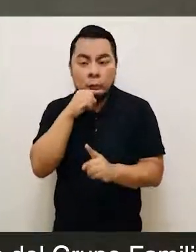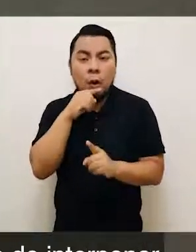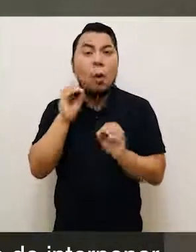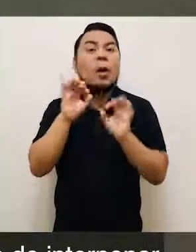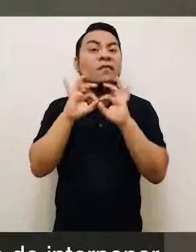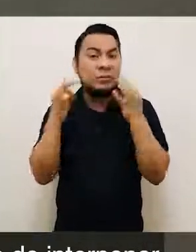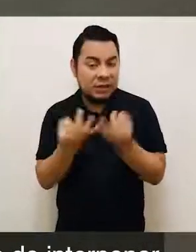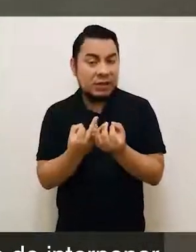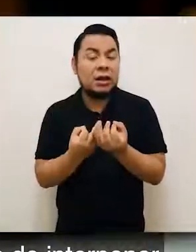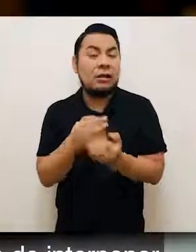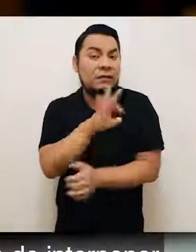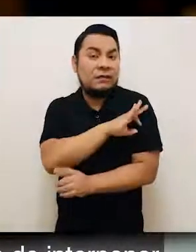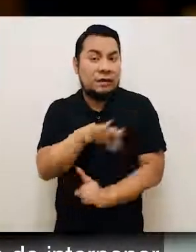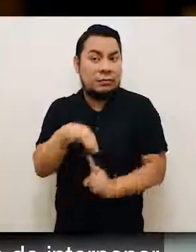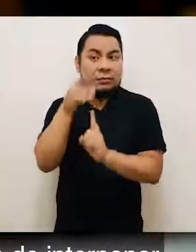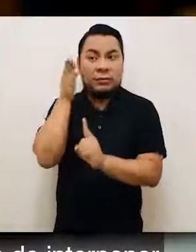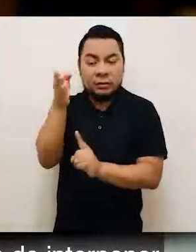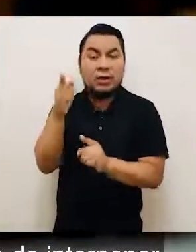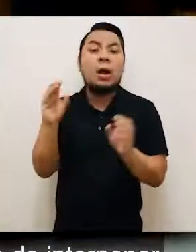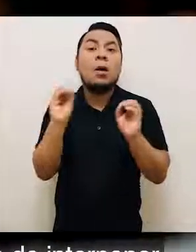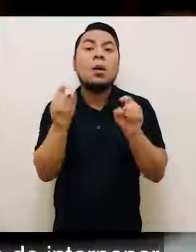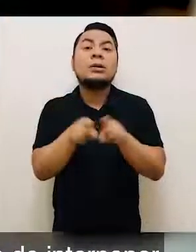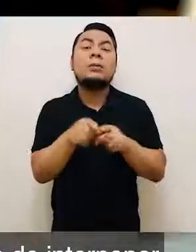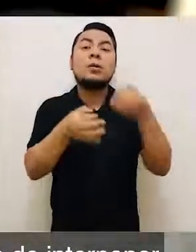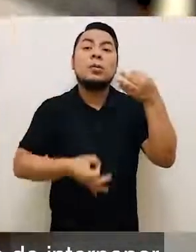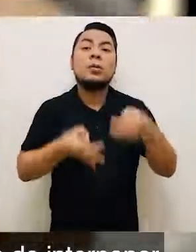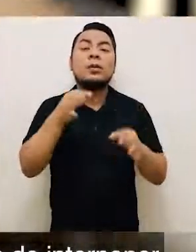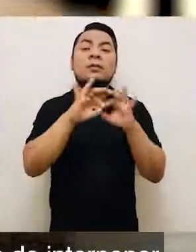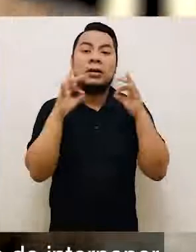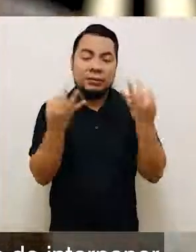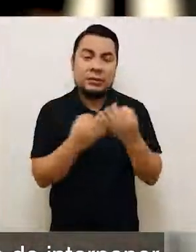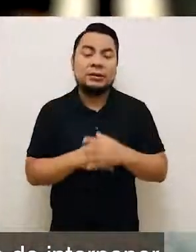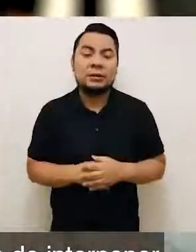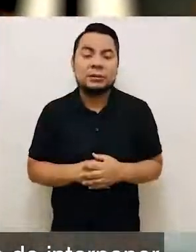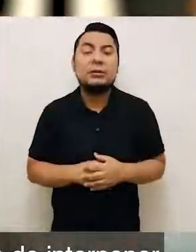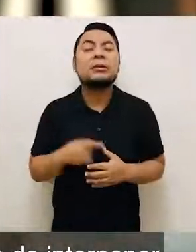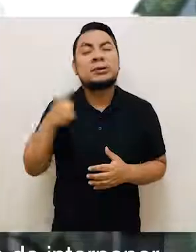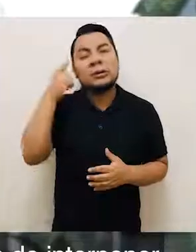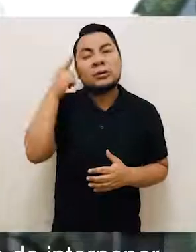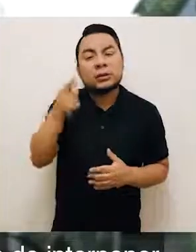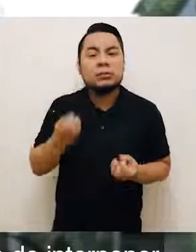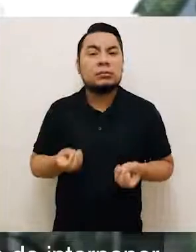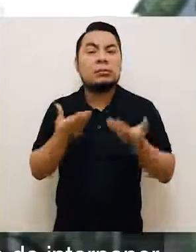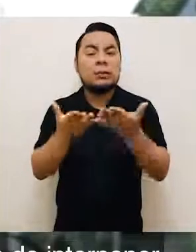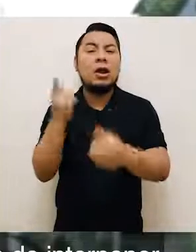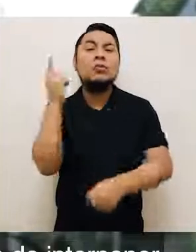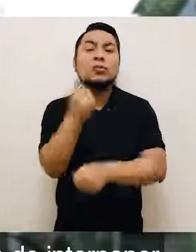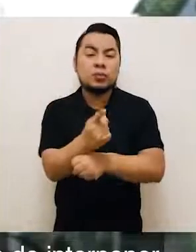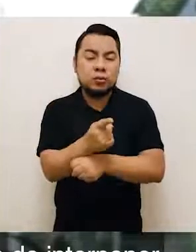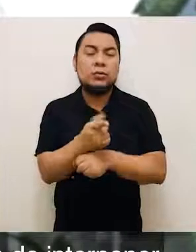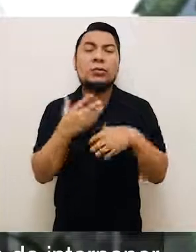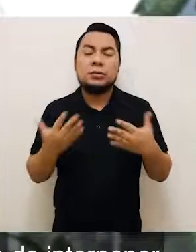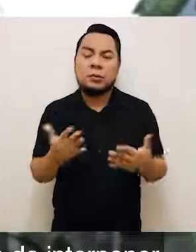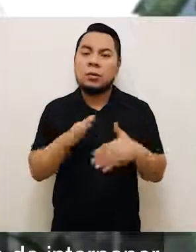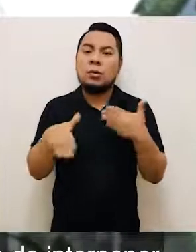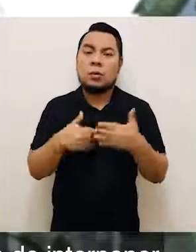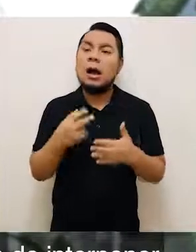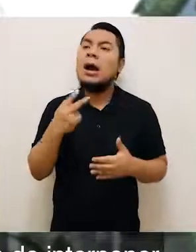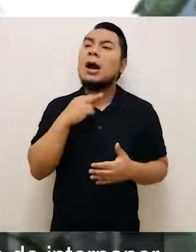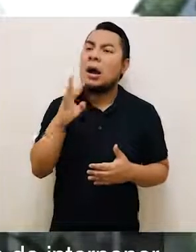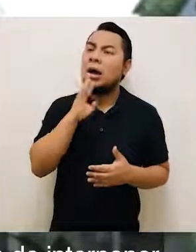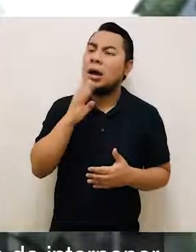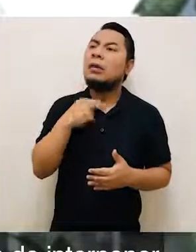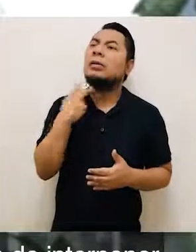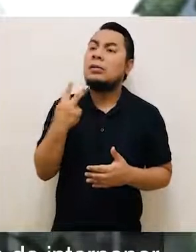Integrantes del Grupo Familiar o al juzgado de familia o mixto, a fin de interponer nuestra denuncia de manera oral